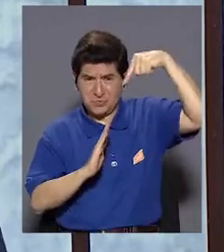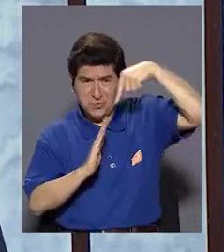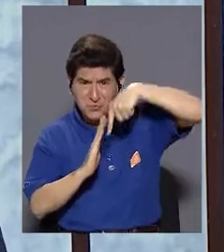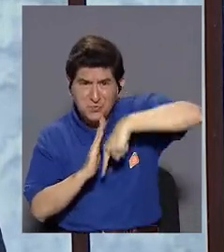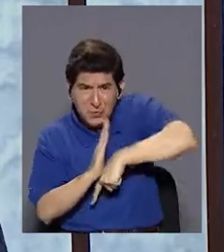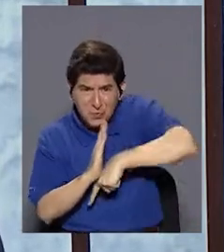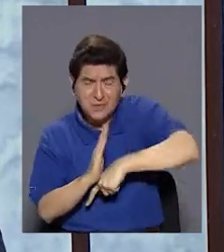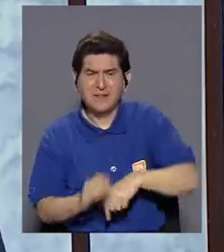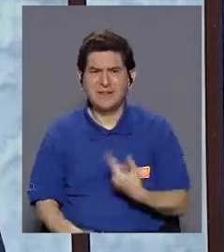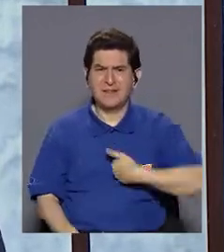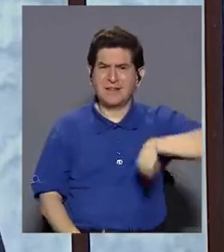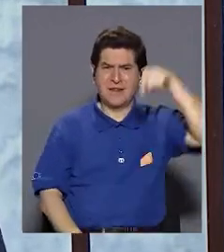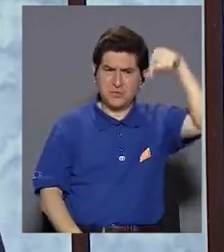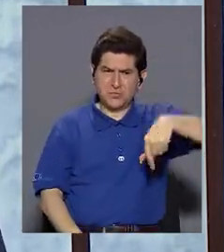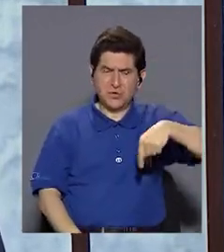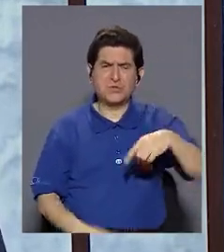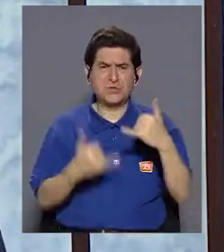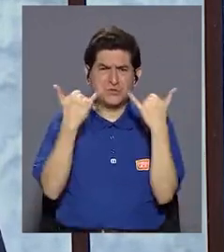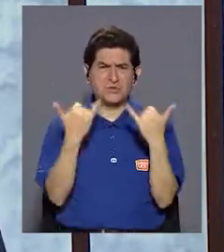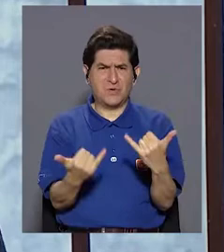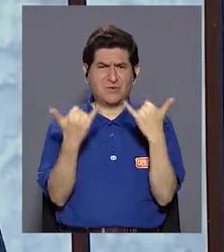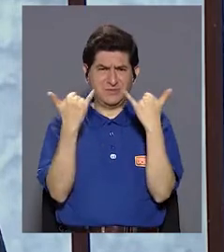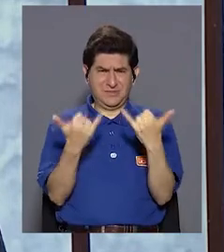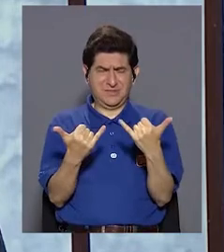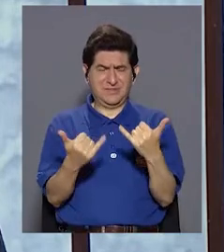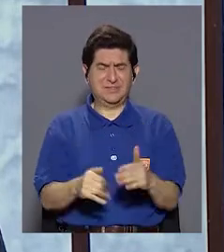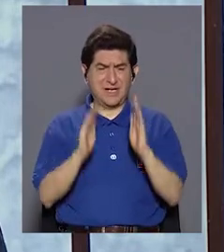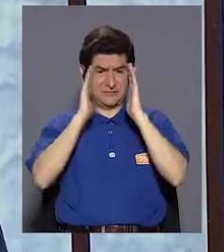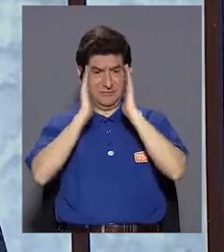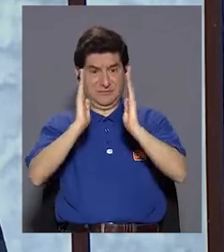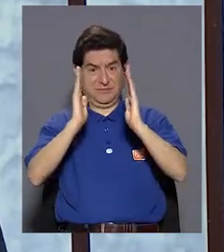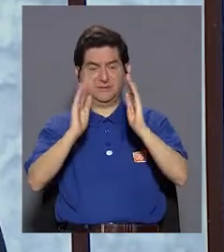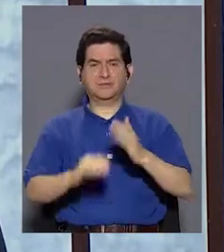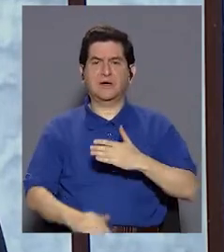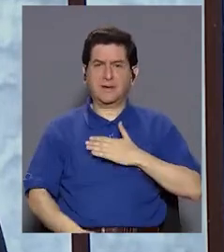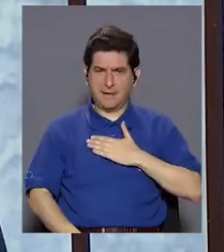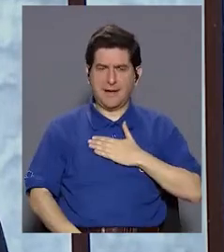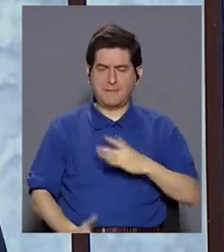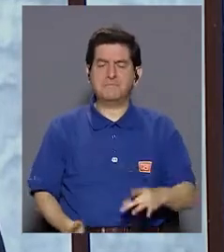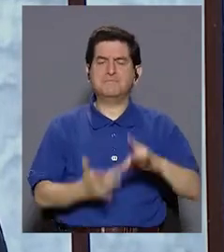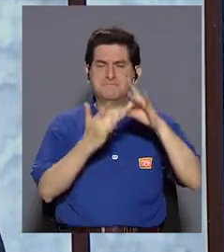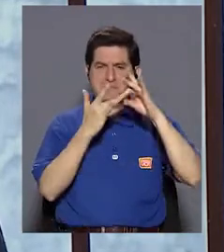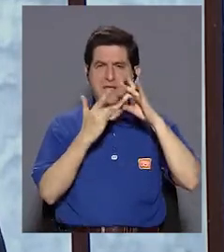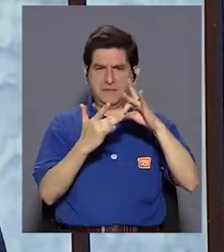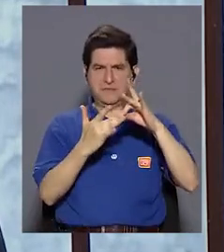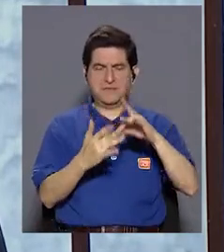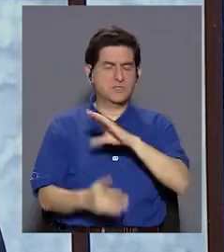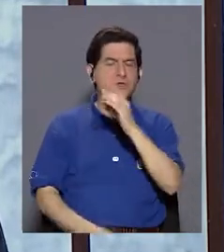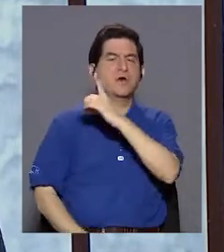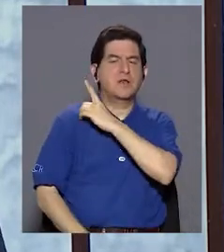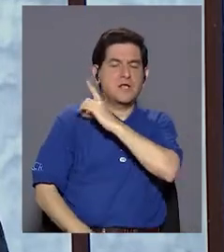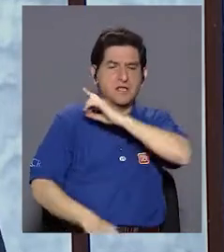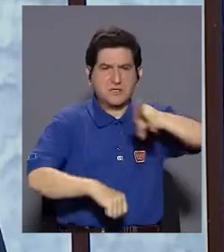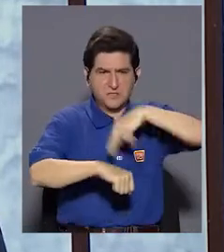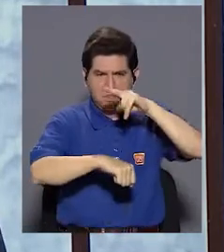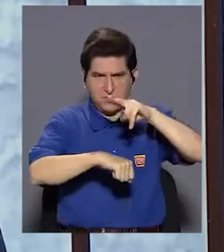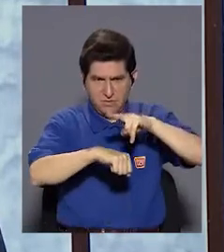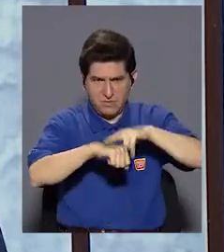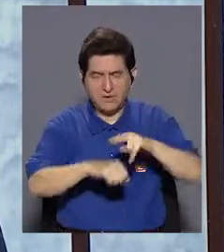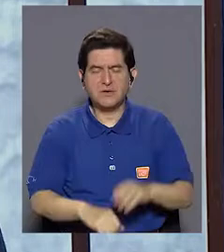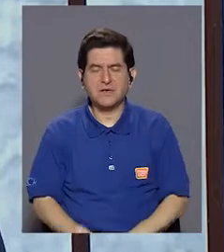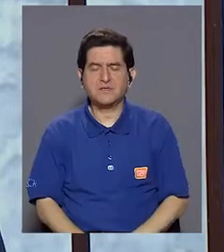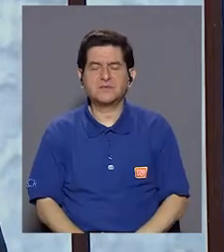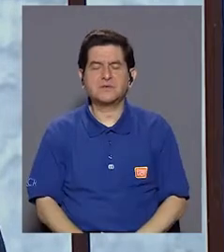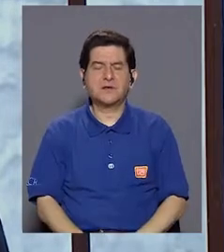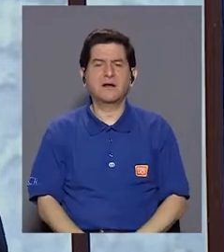problemática que nosotros hoy día estamos teniendo, a mí particularmente y a la Dirección General del Hospital de